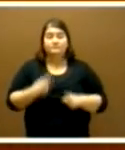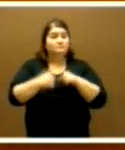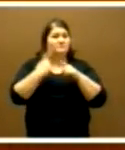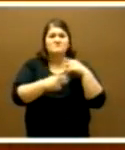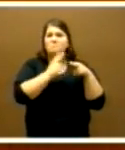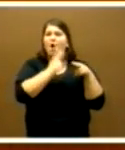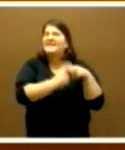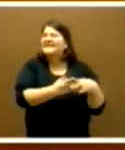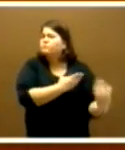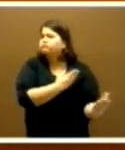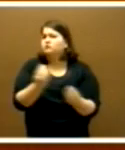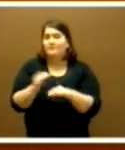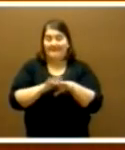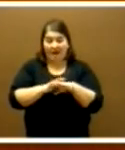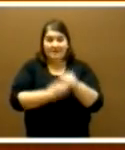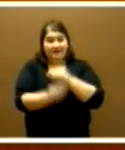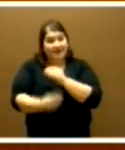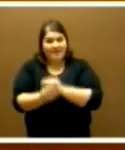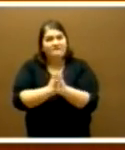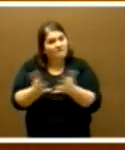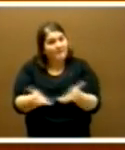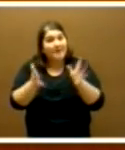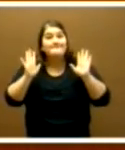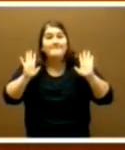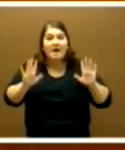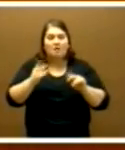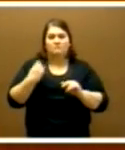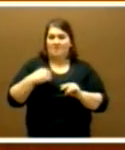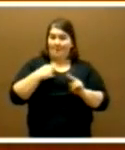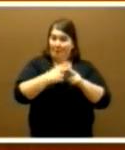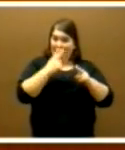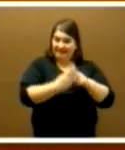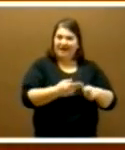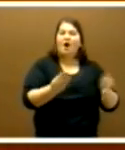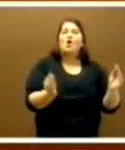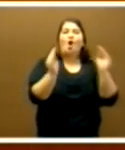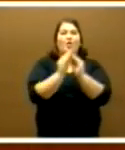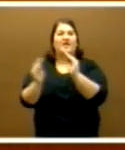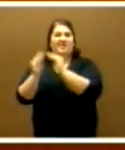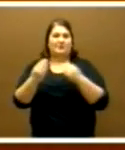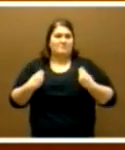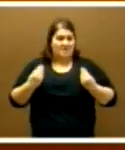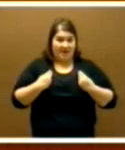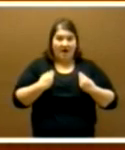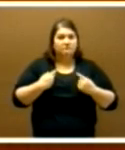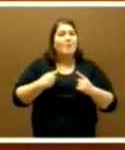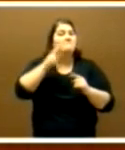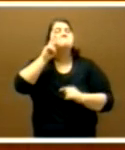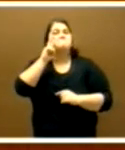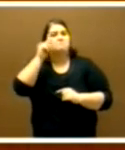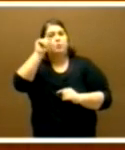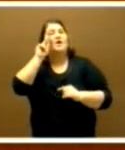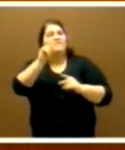pueden contribuir al incremento de la natalidad, pero una buena política de conciliación diseñada con perspectiva de género y